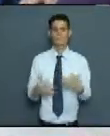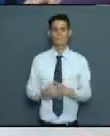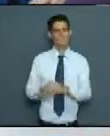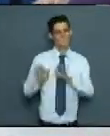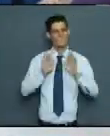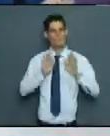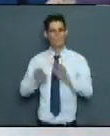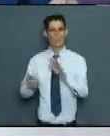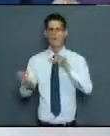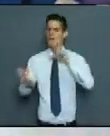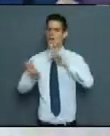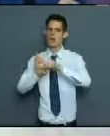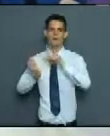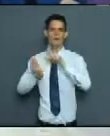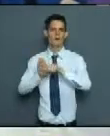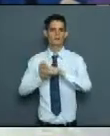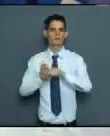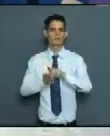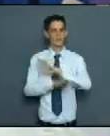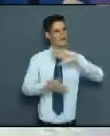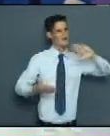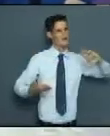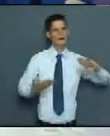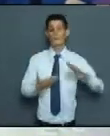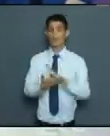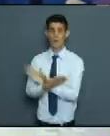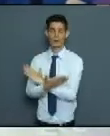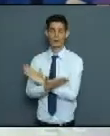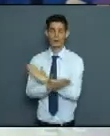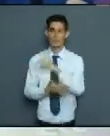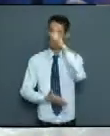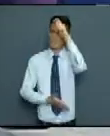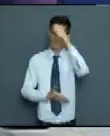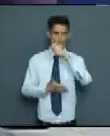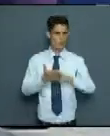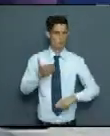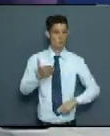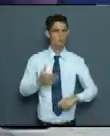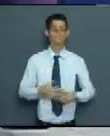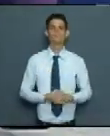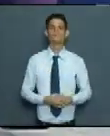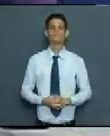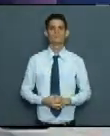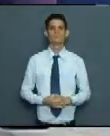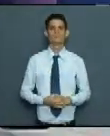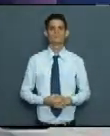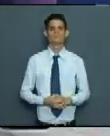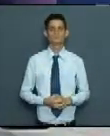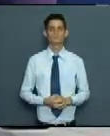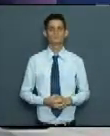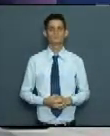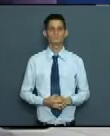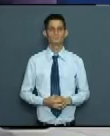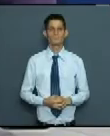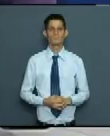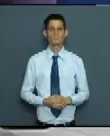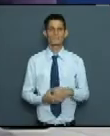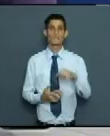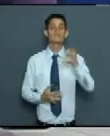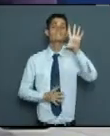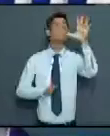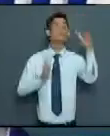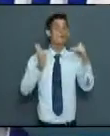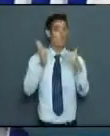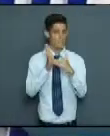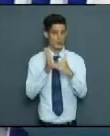frenar, además eliminar. Nosotros, las multas del decreto 30, oscilan de 5 mil